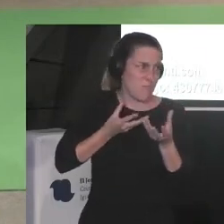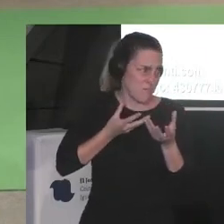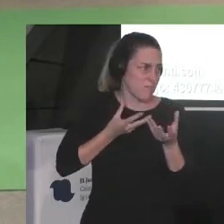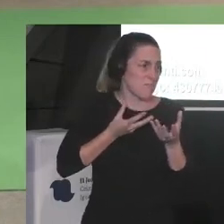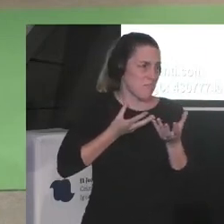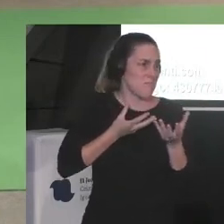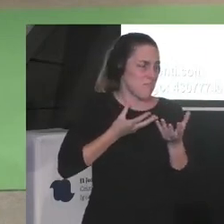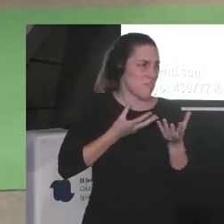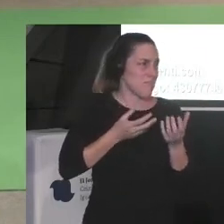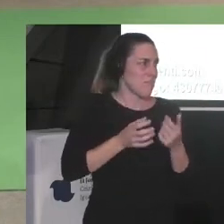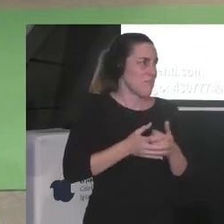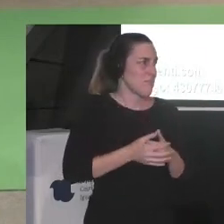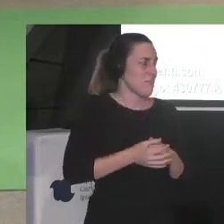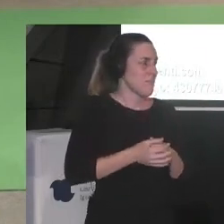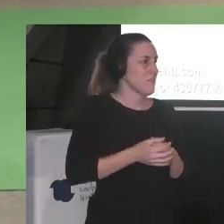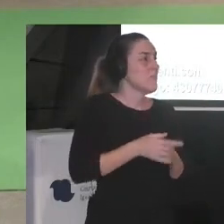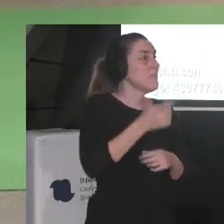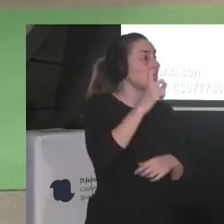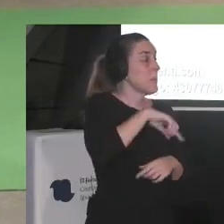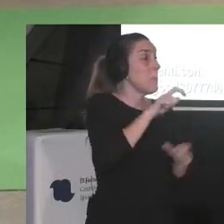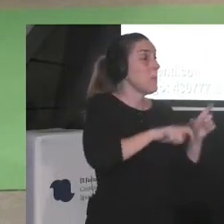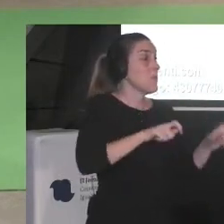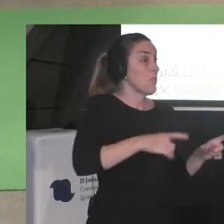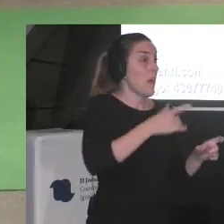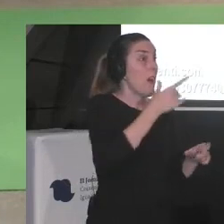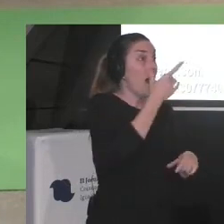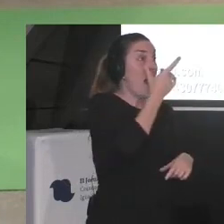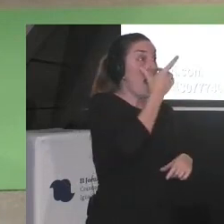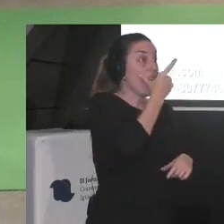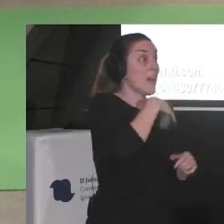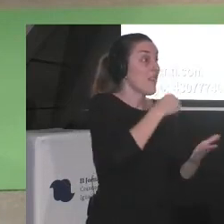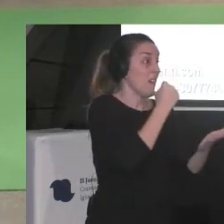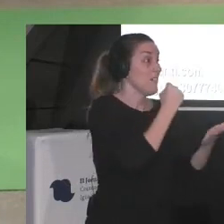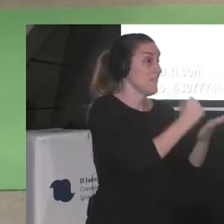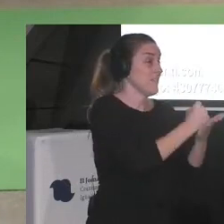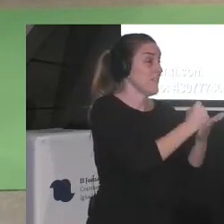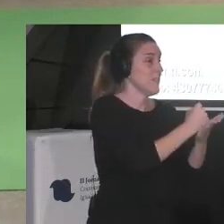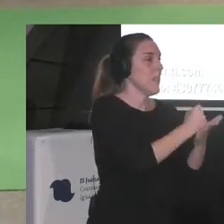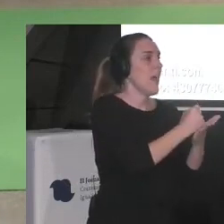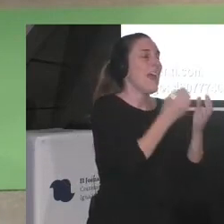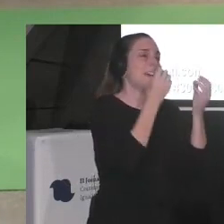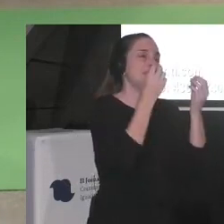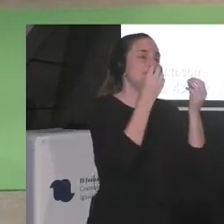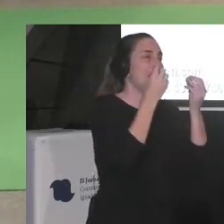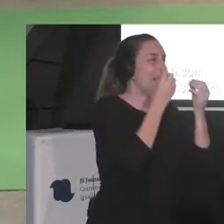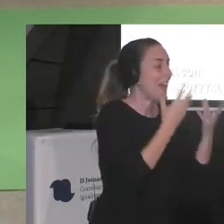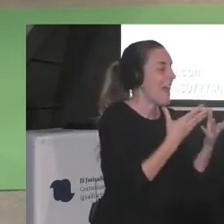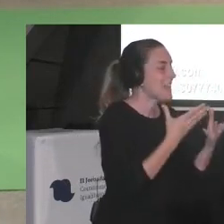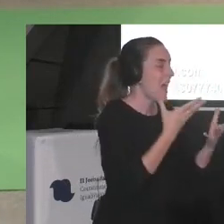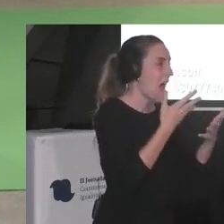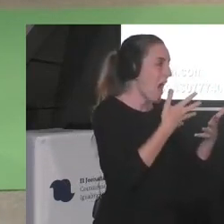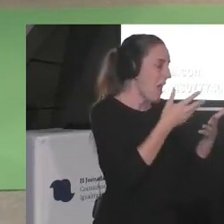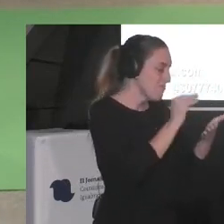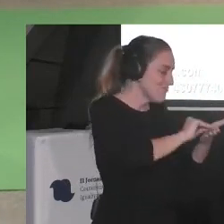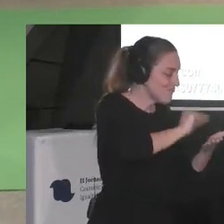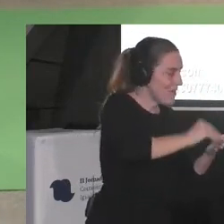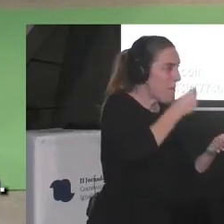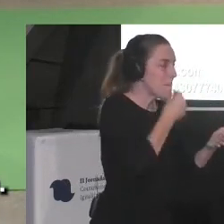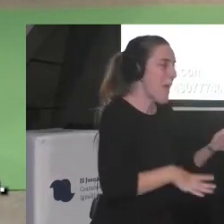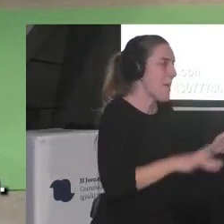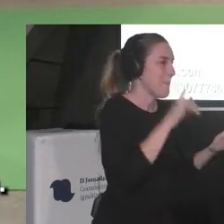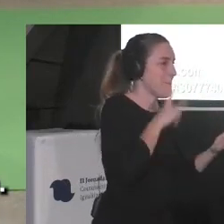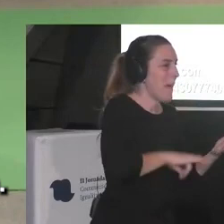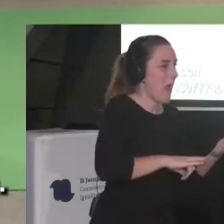eso es otra cosa que pasa con las personas racializadas ¿no? no se habla tanto de que bien escribimos ¿no? las escritoras quiero decir ¿no?